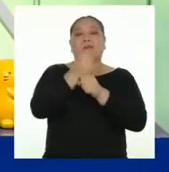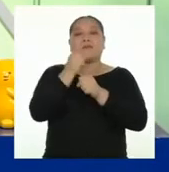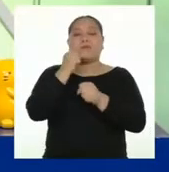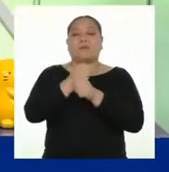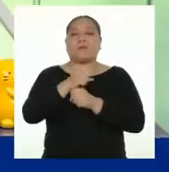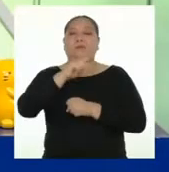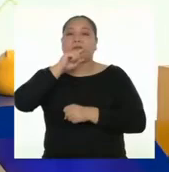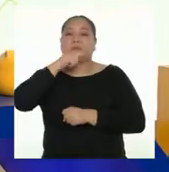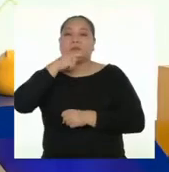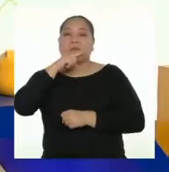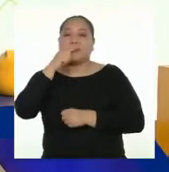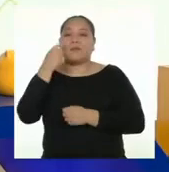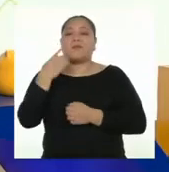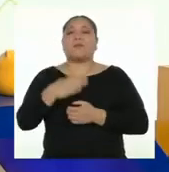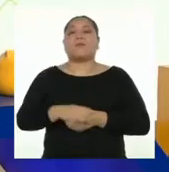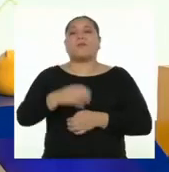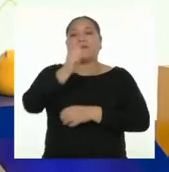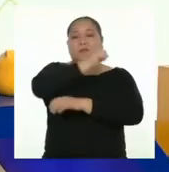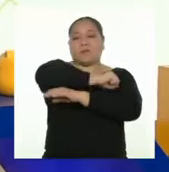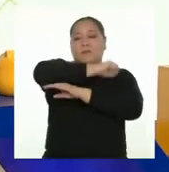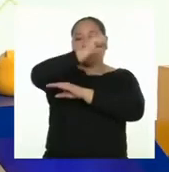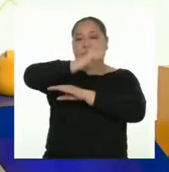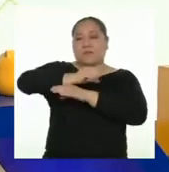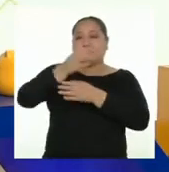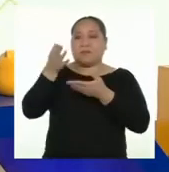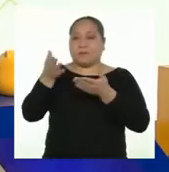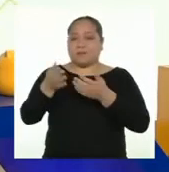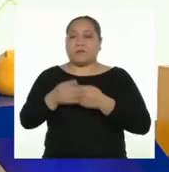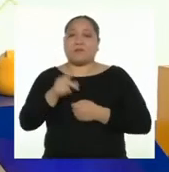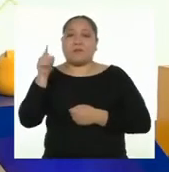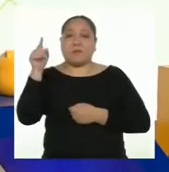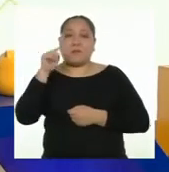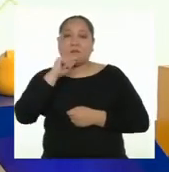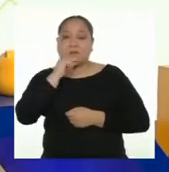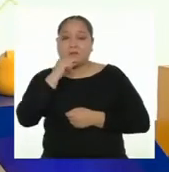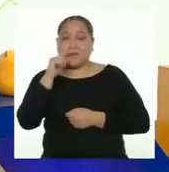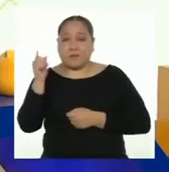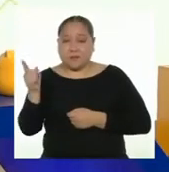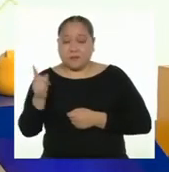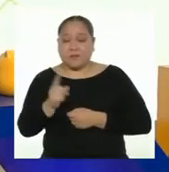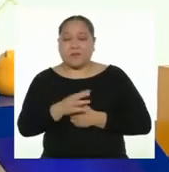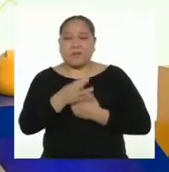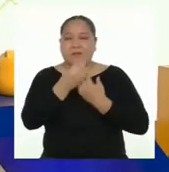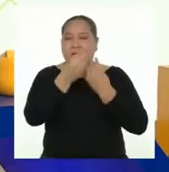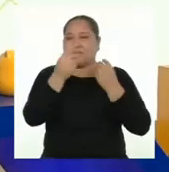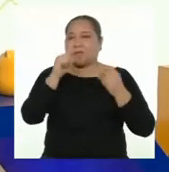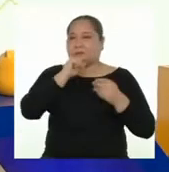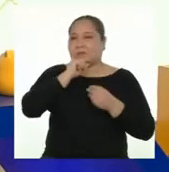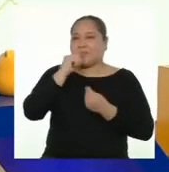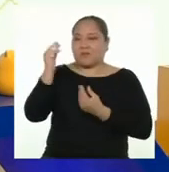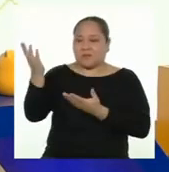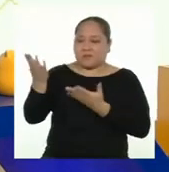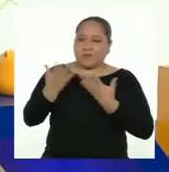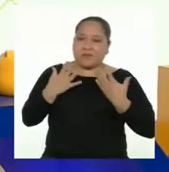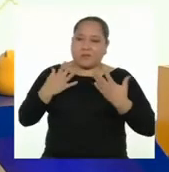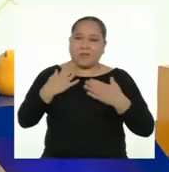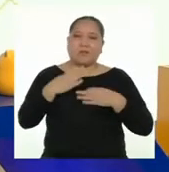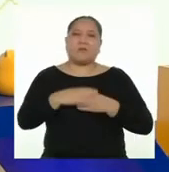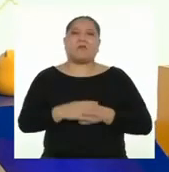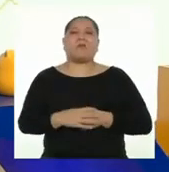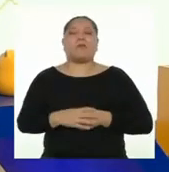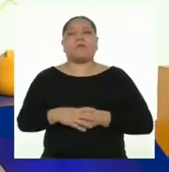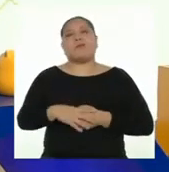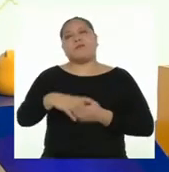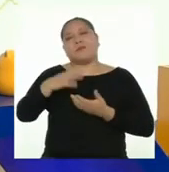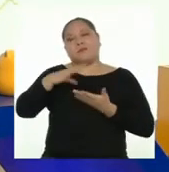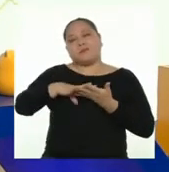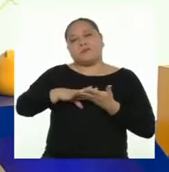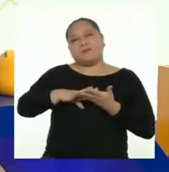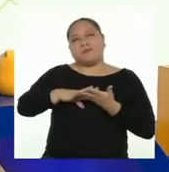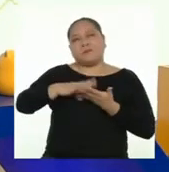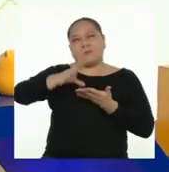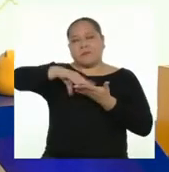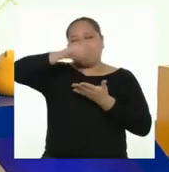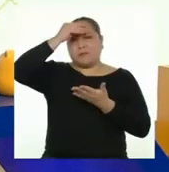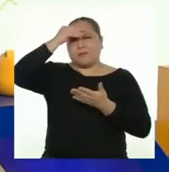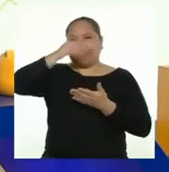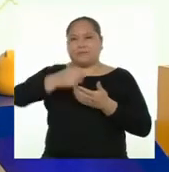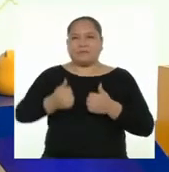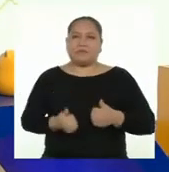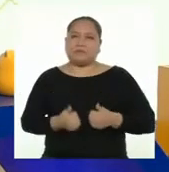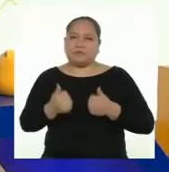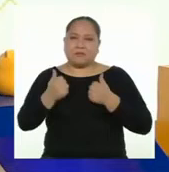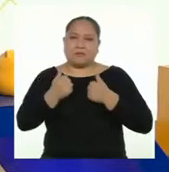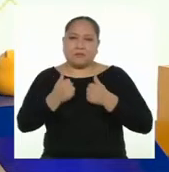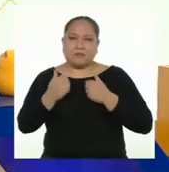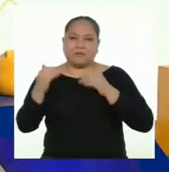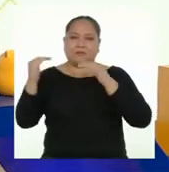e indígenas. Ella, como muchas mujeres, nos dejó una lección de vida y un camino que aún tenemos pendiente a